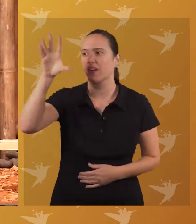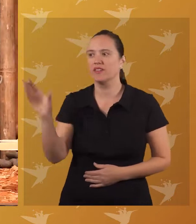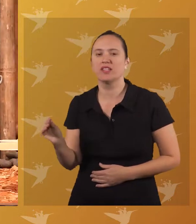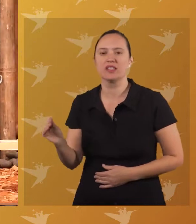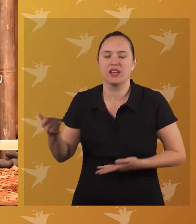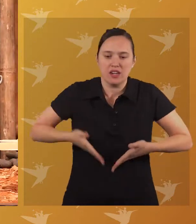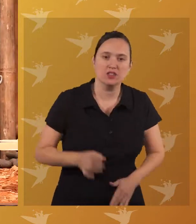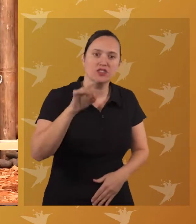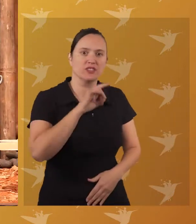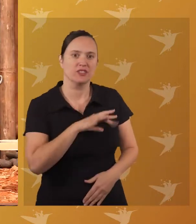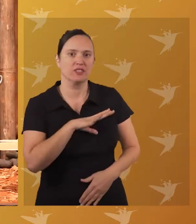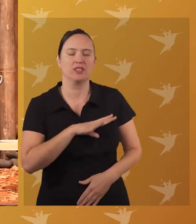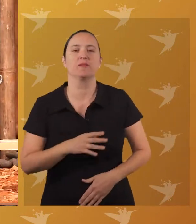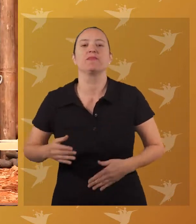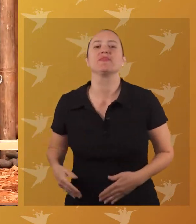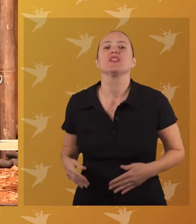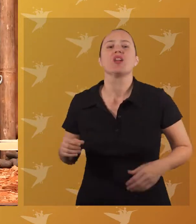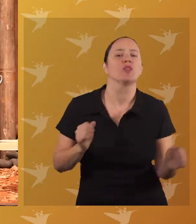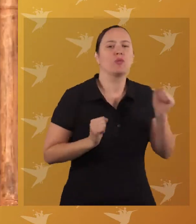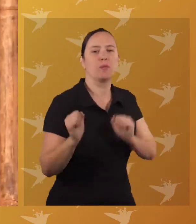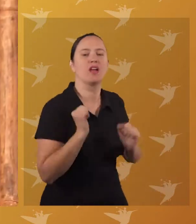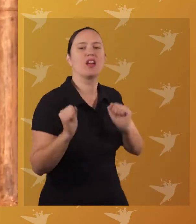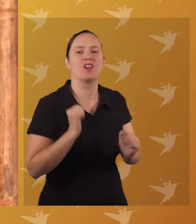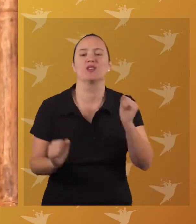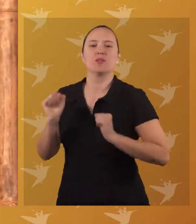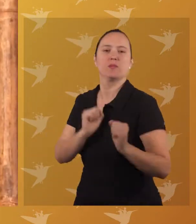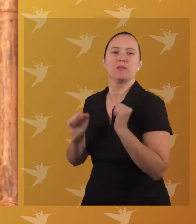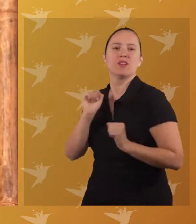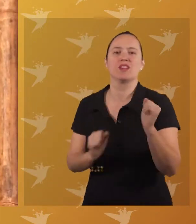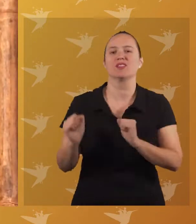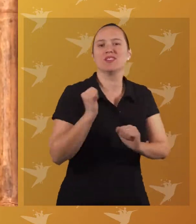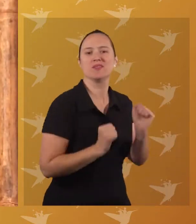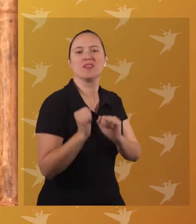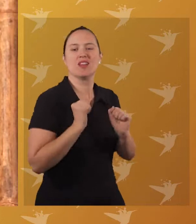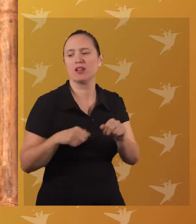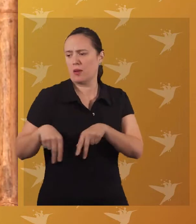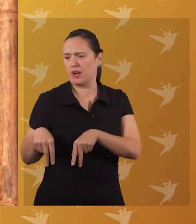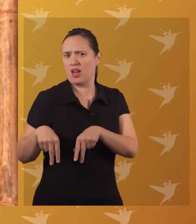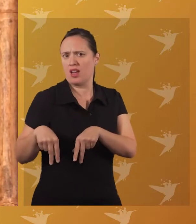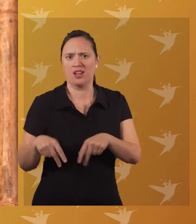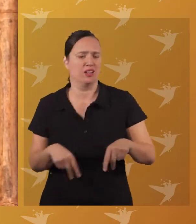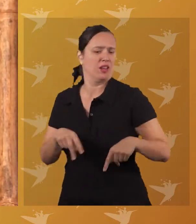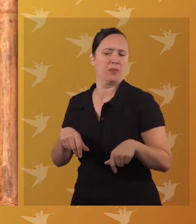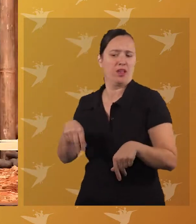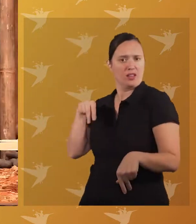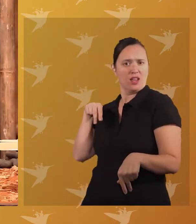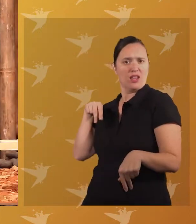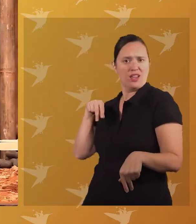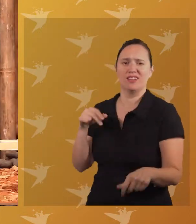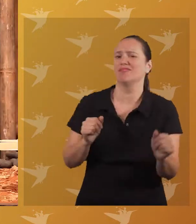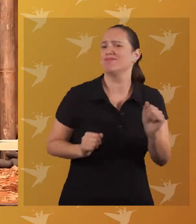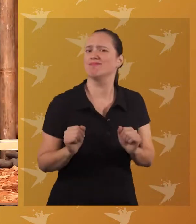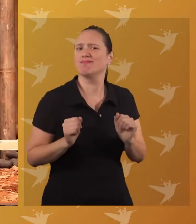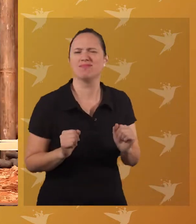continente La negra tiene tumbao, tiene tumbao, tiene tumbao Y no camina de lao, y no camina pa' atrás, y